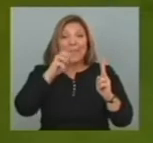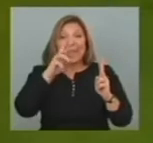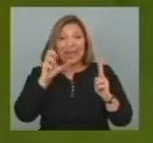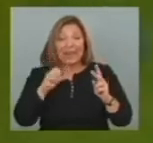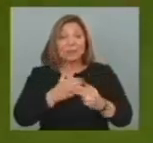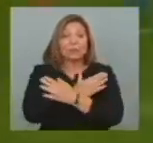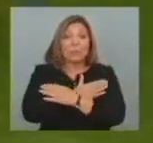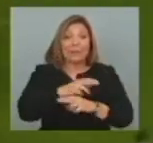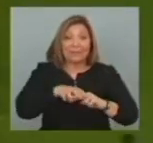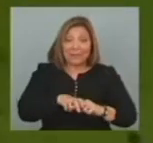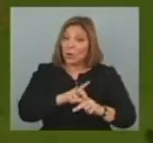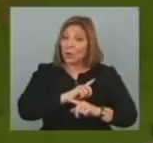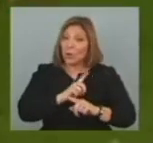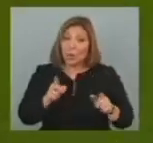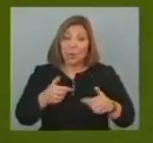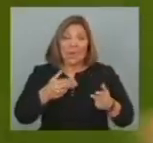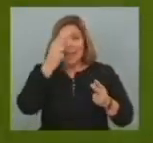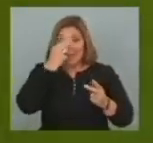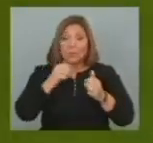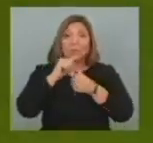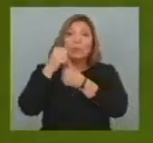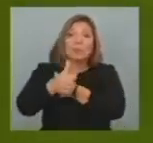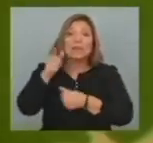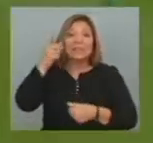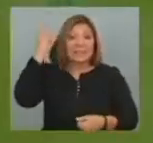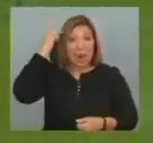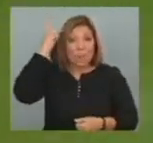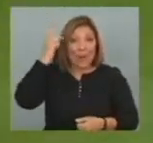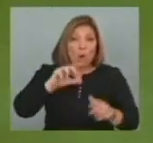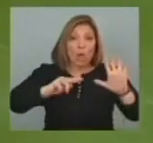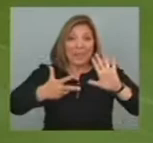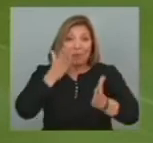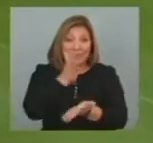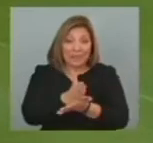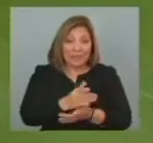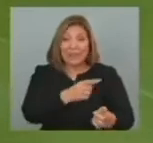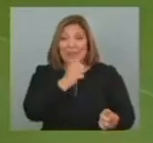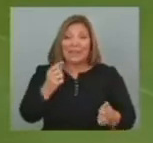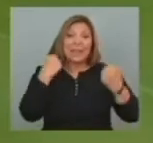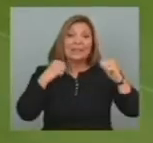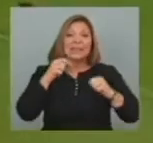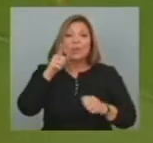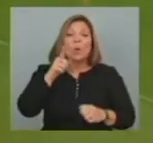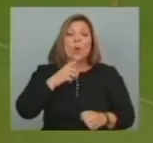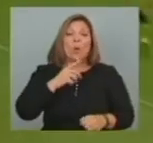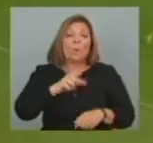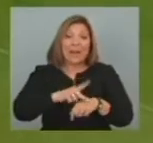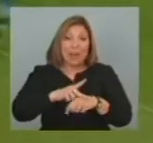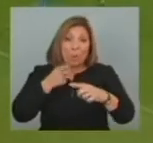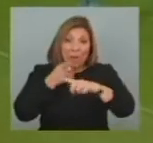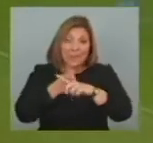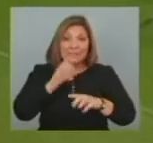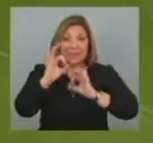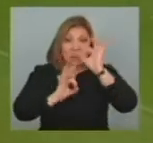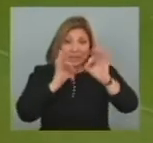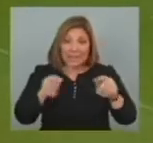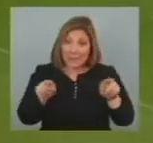en el banco De Suplente No jugó Católica Será rival de Sao Pablo En octavos de final Pasamos al Atlético Nacional Frente a Guaraní Un empate 0 a 0